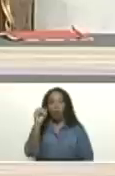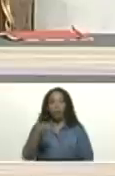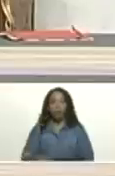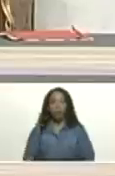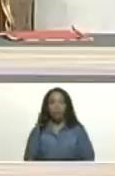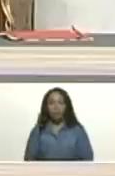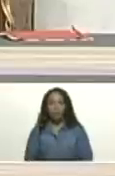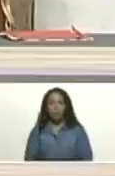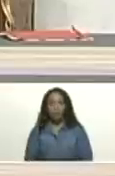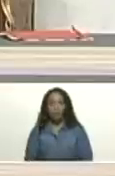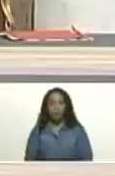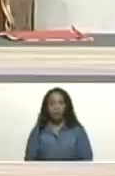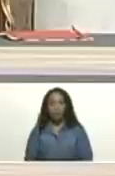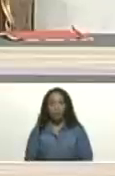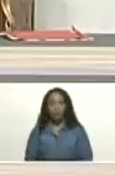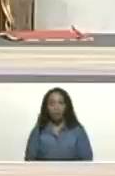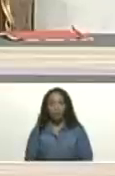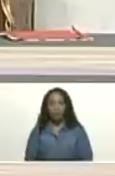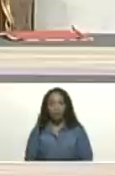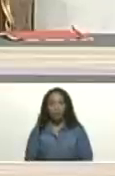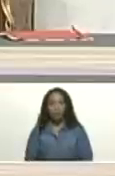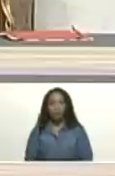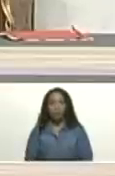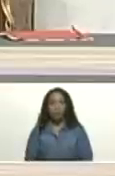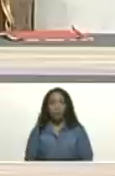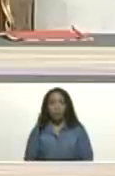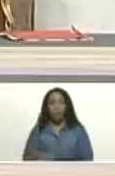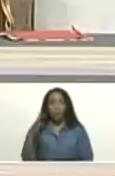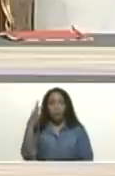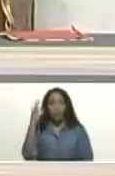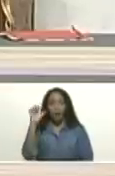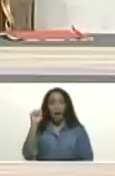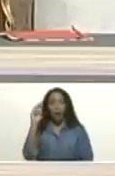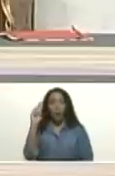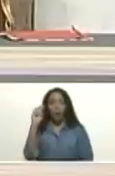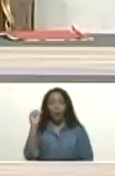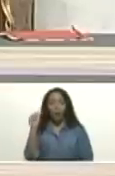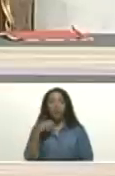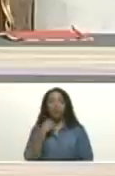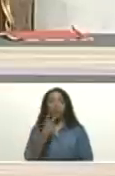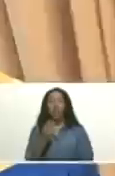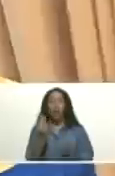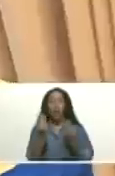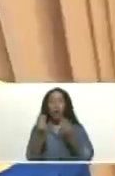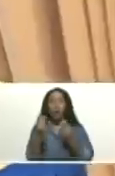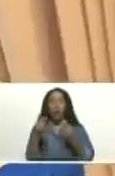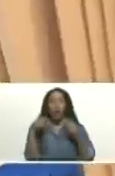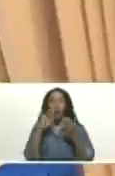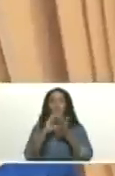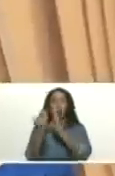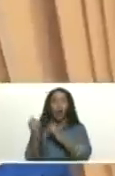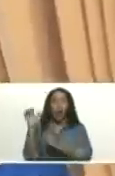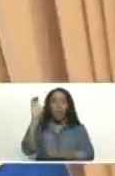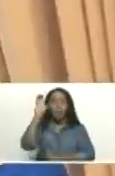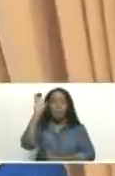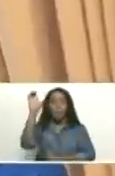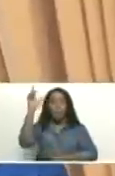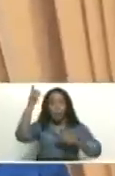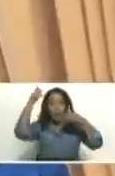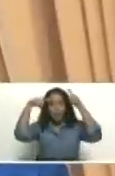A Aura Rosa Aguilera, vocera de Economía Comunal del Consejo Comunal La Patria de Chávez